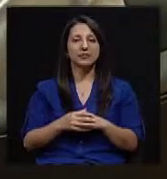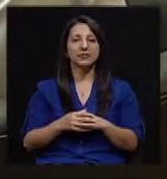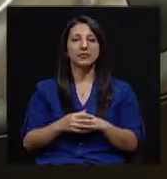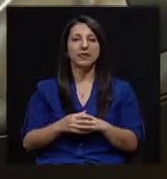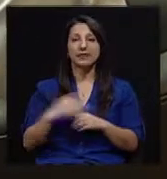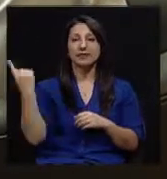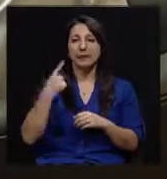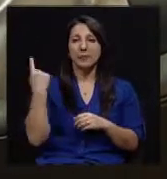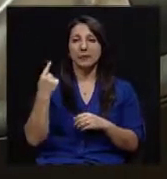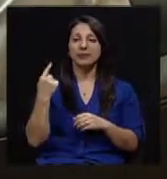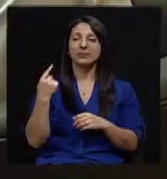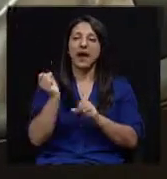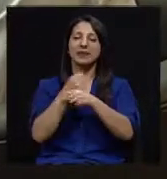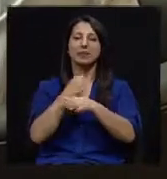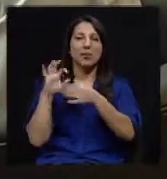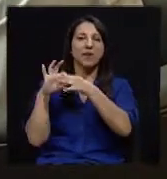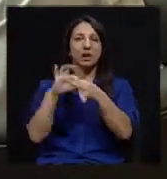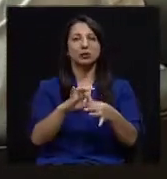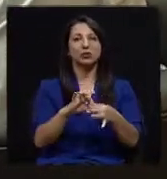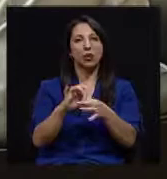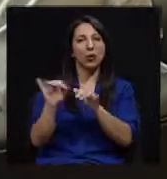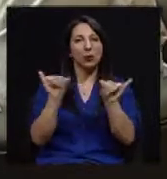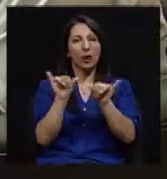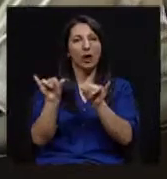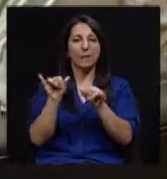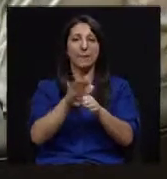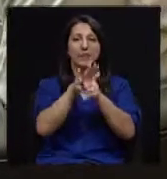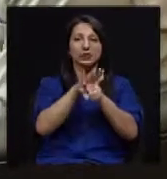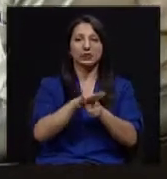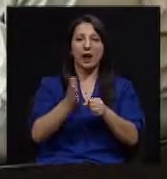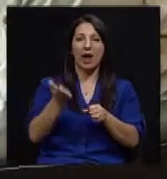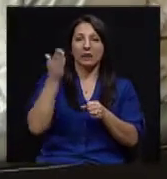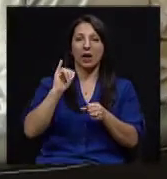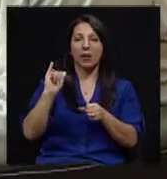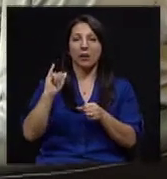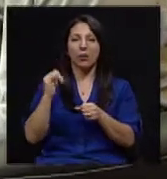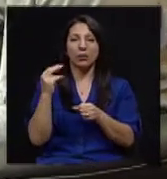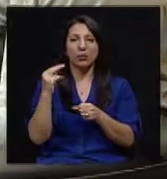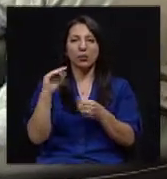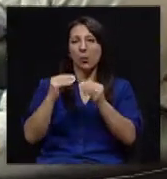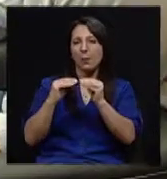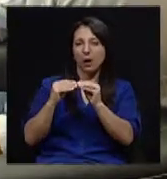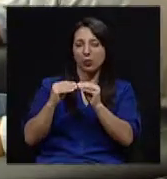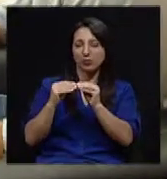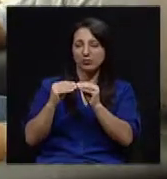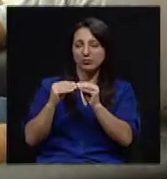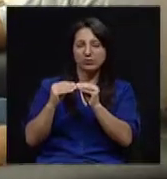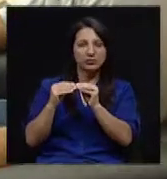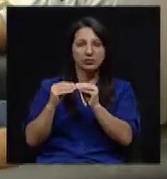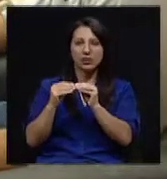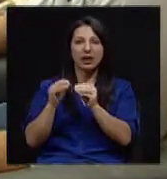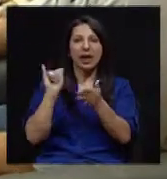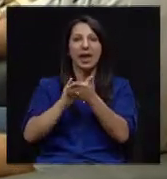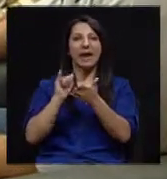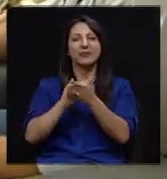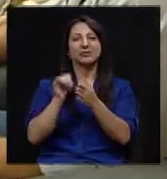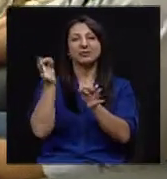Siempre se ha hecho con una relación de equivalencia que presión arterial es un número. Y eso es una